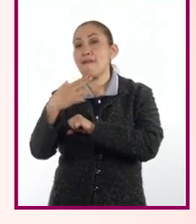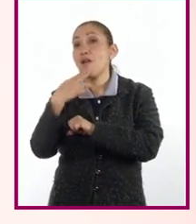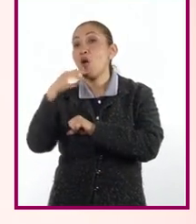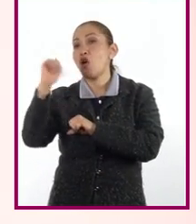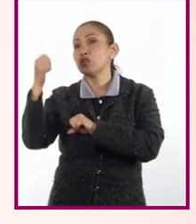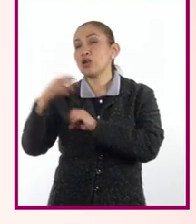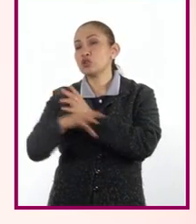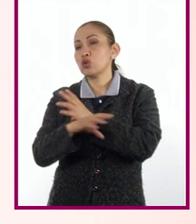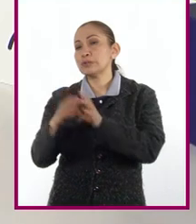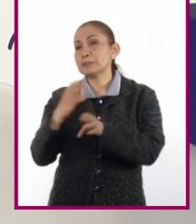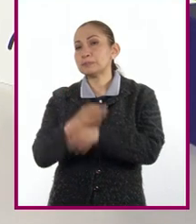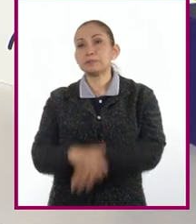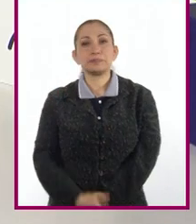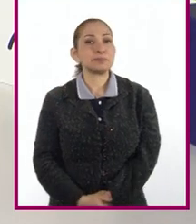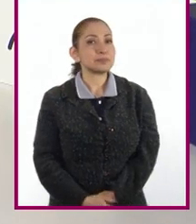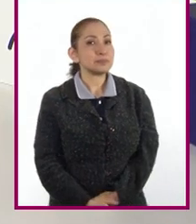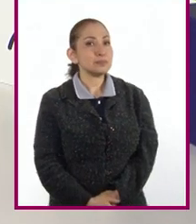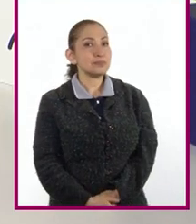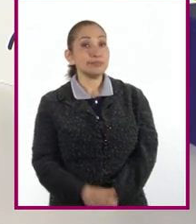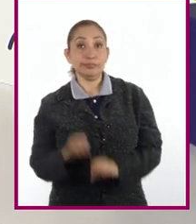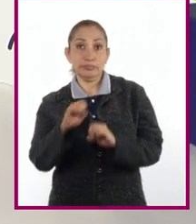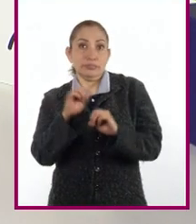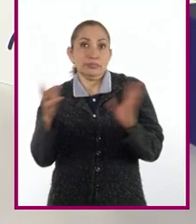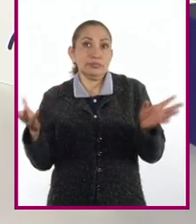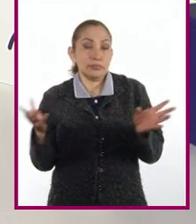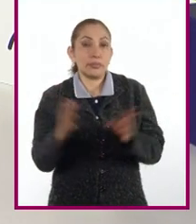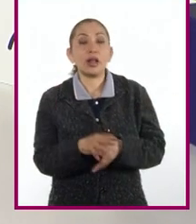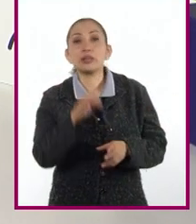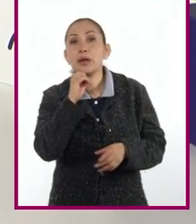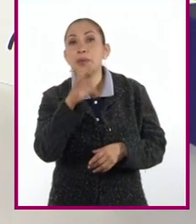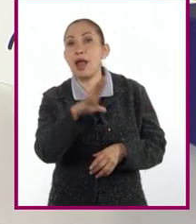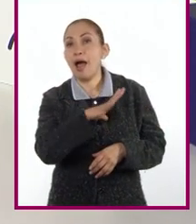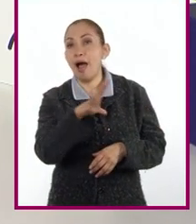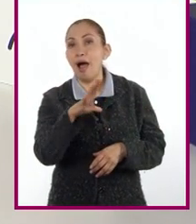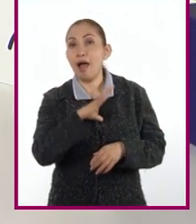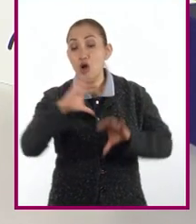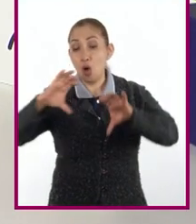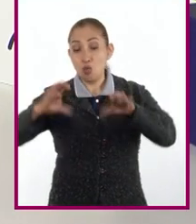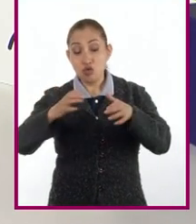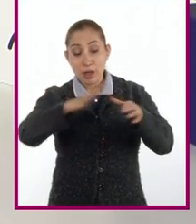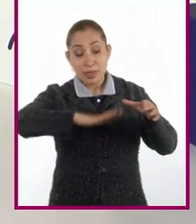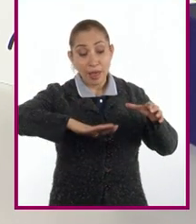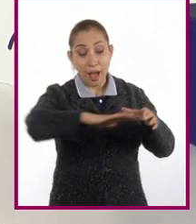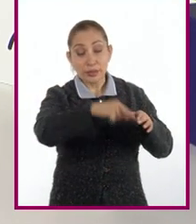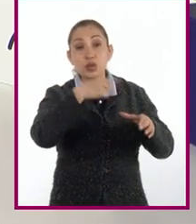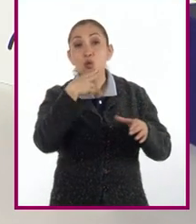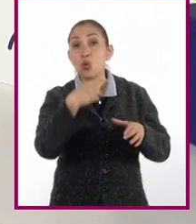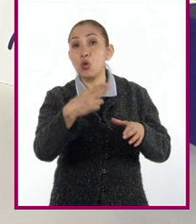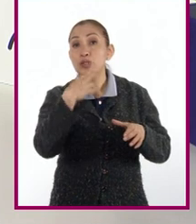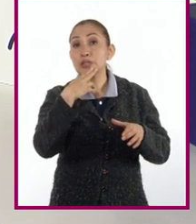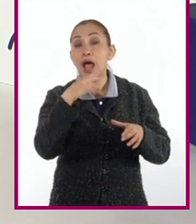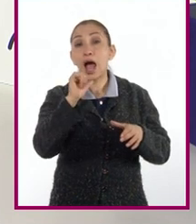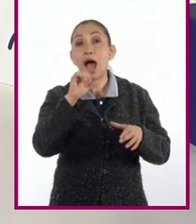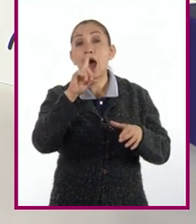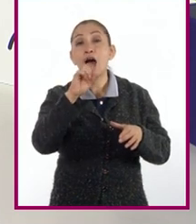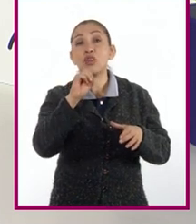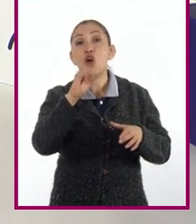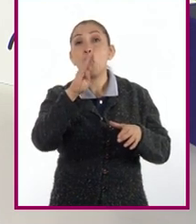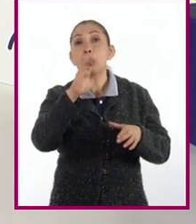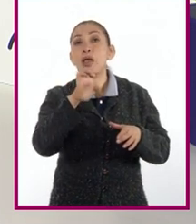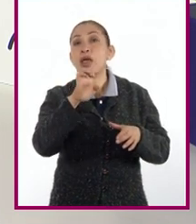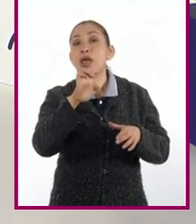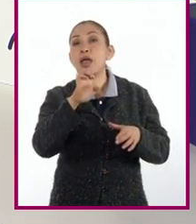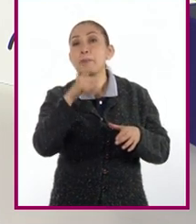otros materiales. Claro, también existen comunidades en donde se ocupa el adobe, pero,